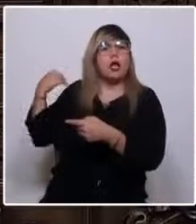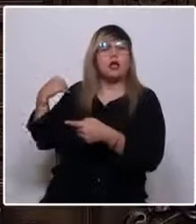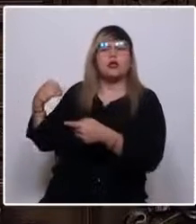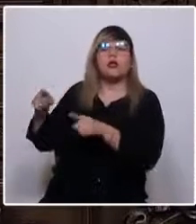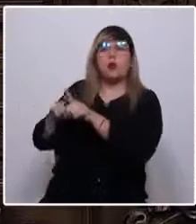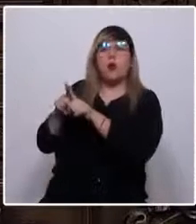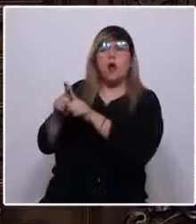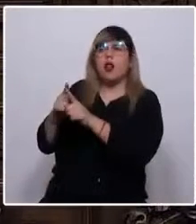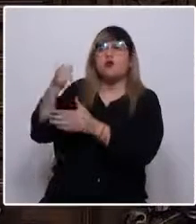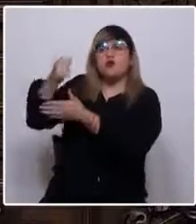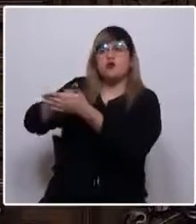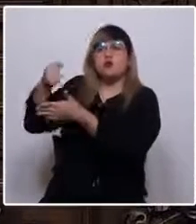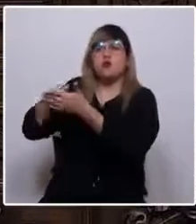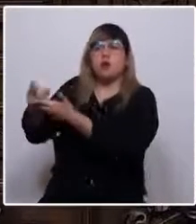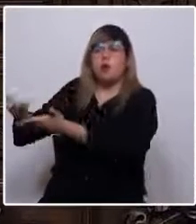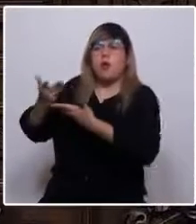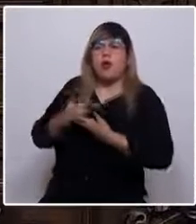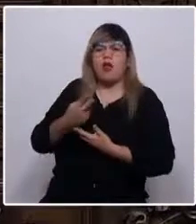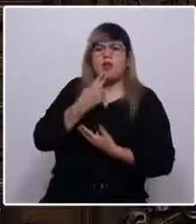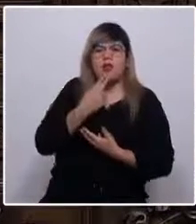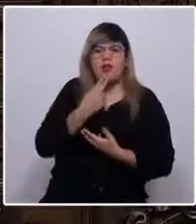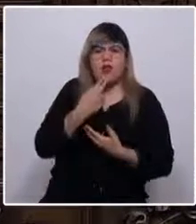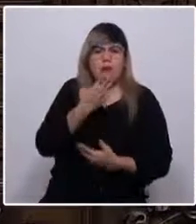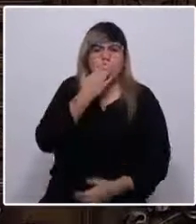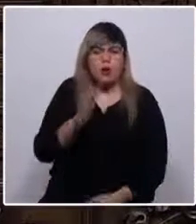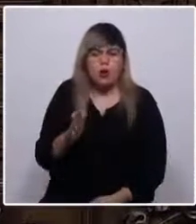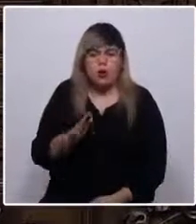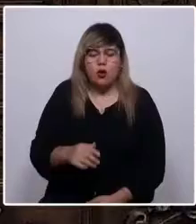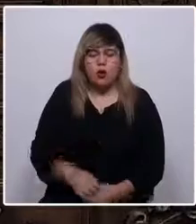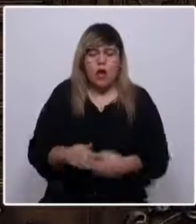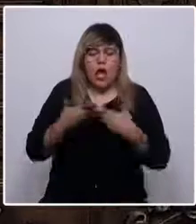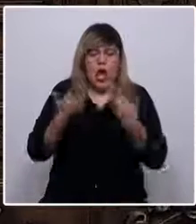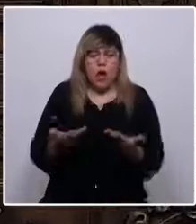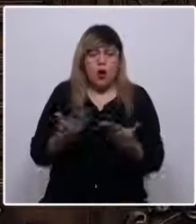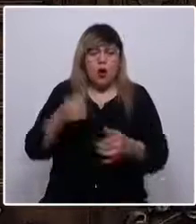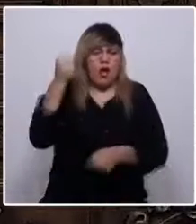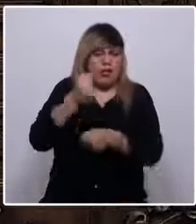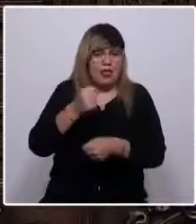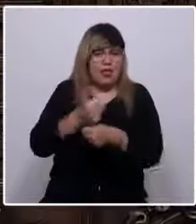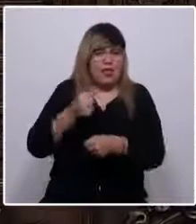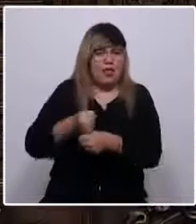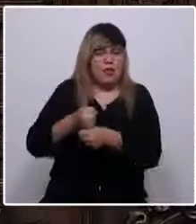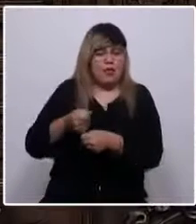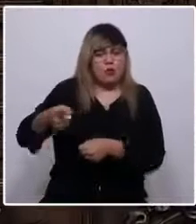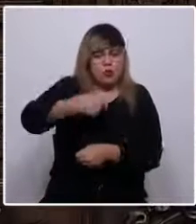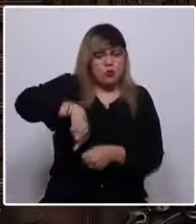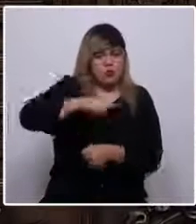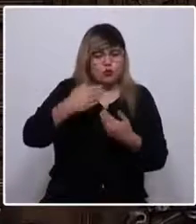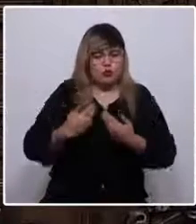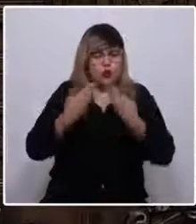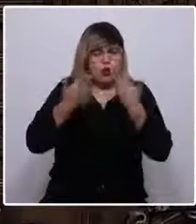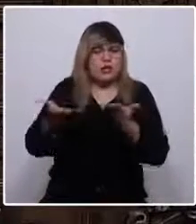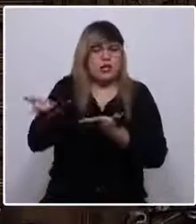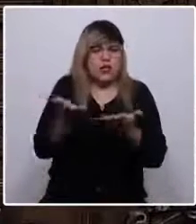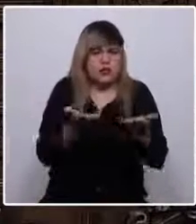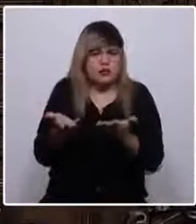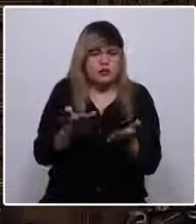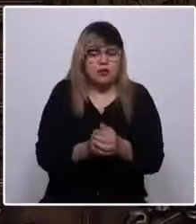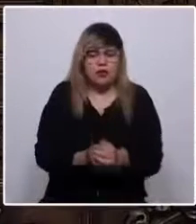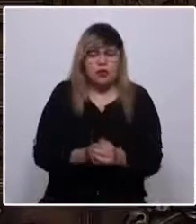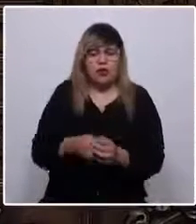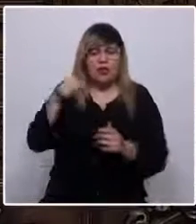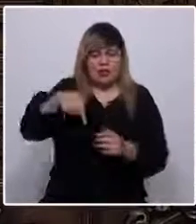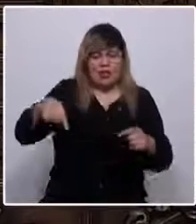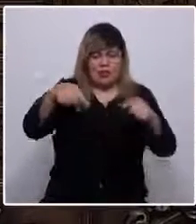vida. Y en esta larga cadena de entrega mutua, trabajemos para servir. Vendrán luego quienes recibirán de este